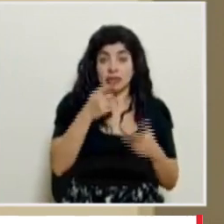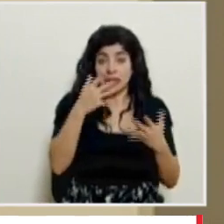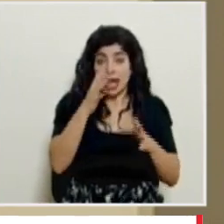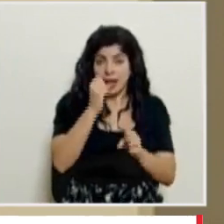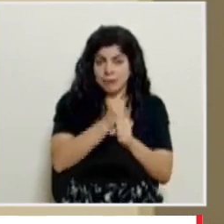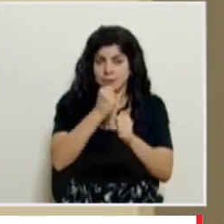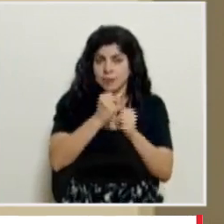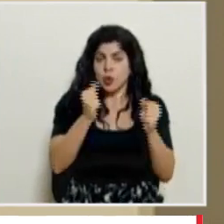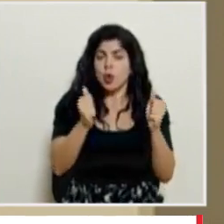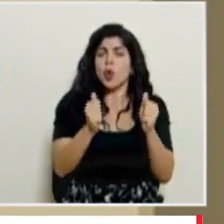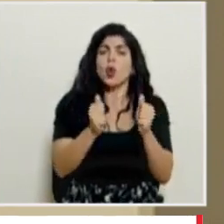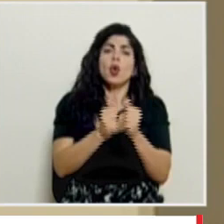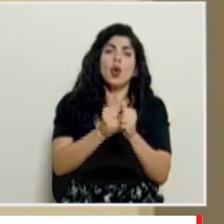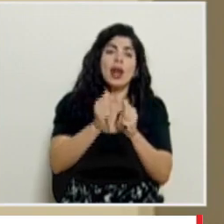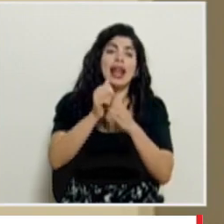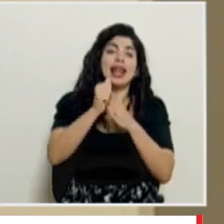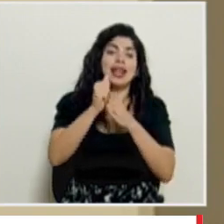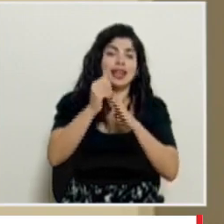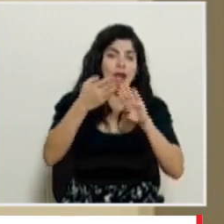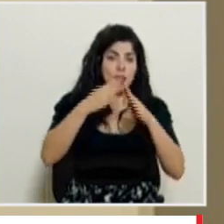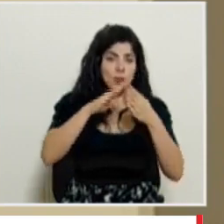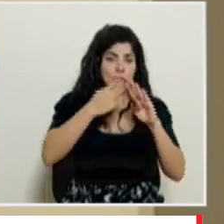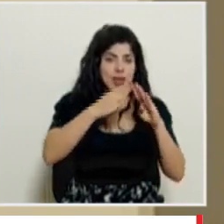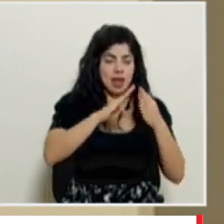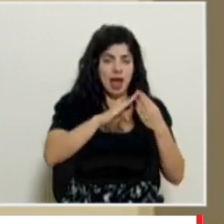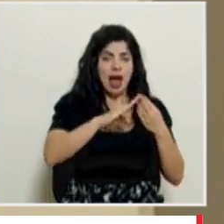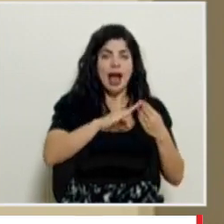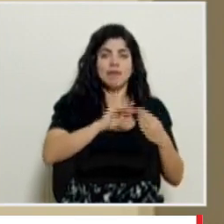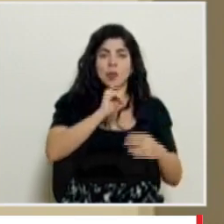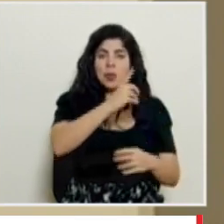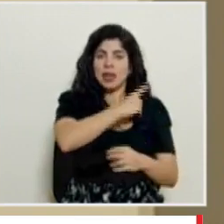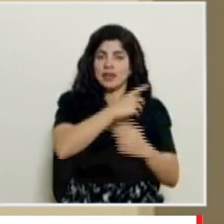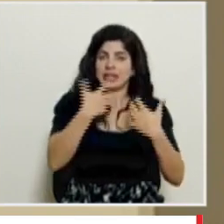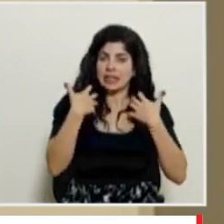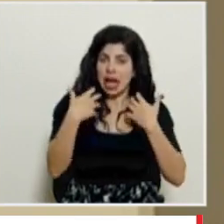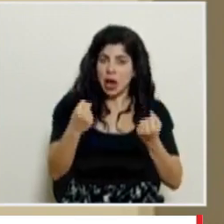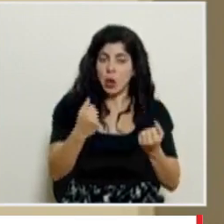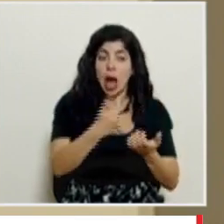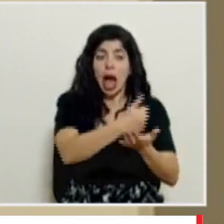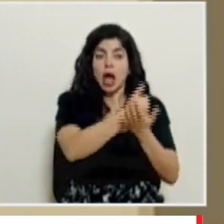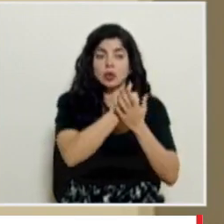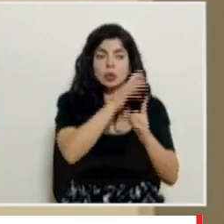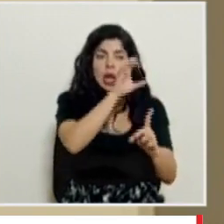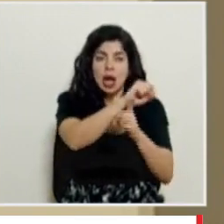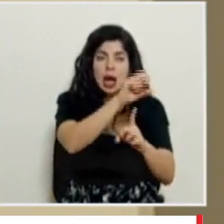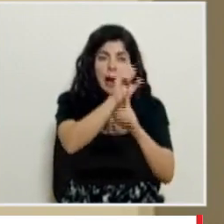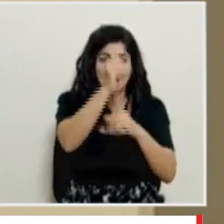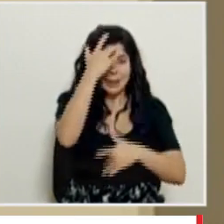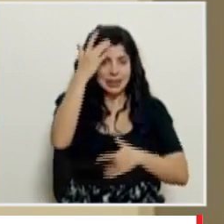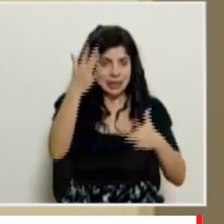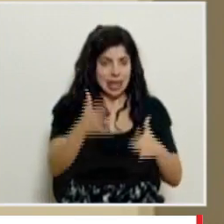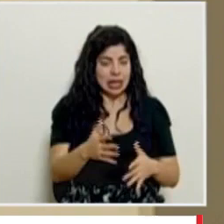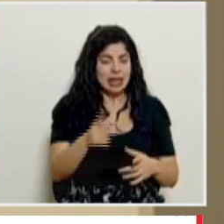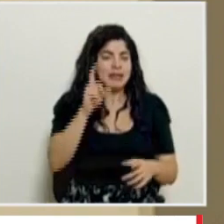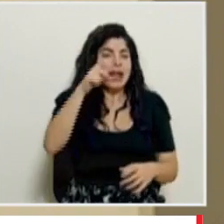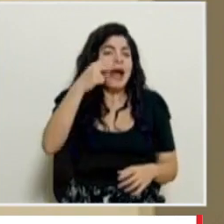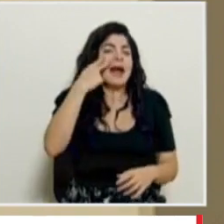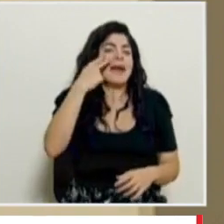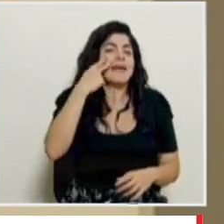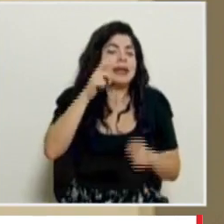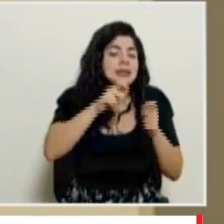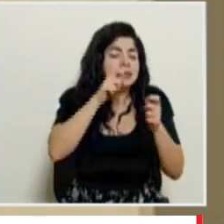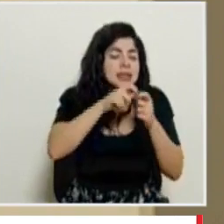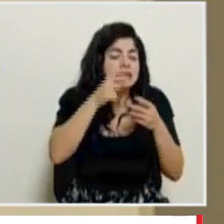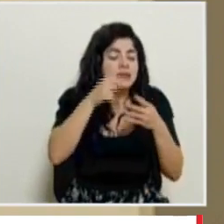en conjunto también con líderes comunales con juntas de salud para localizar pacientes entonces hay que ver el punto en